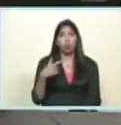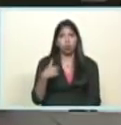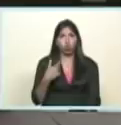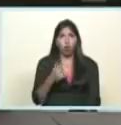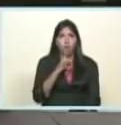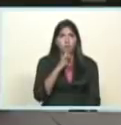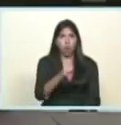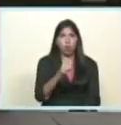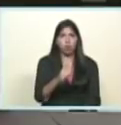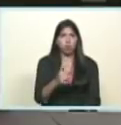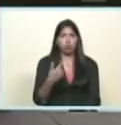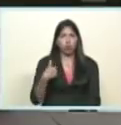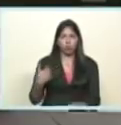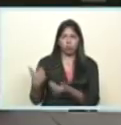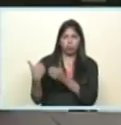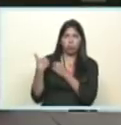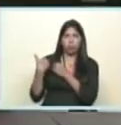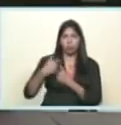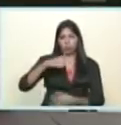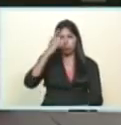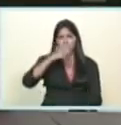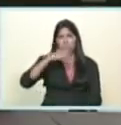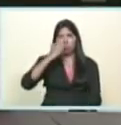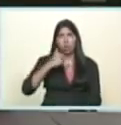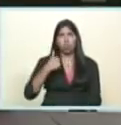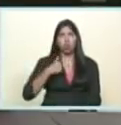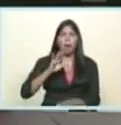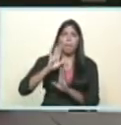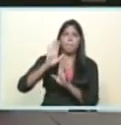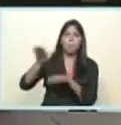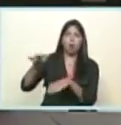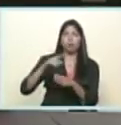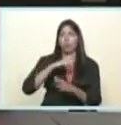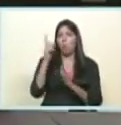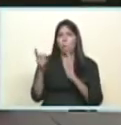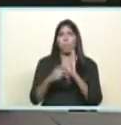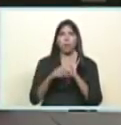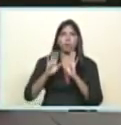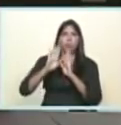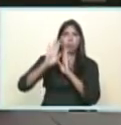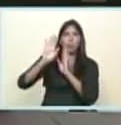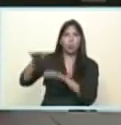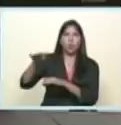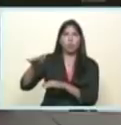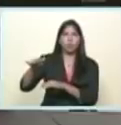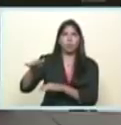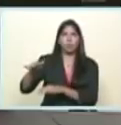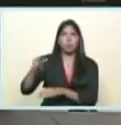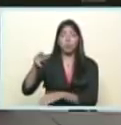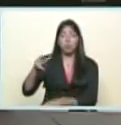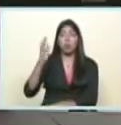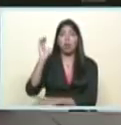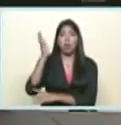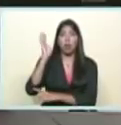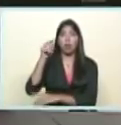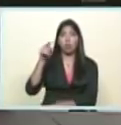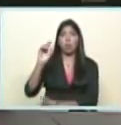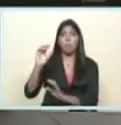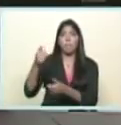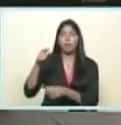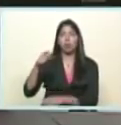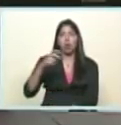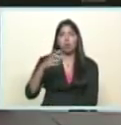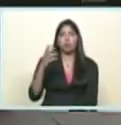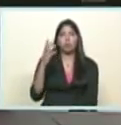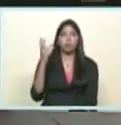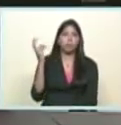con entera responsabilidad todo mi apoyo a las declaraciones y a las acciones que ha iniciado